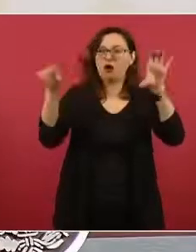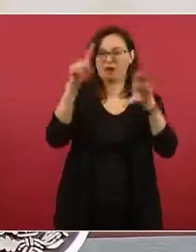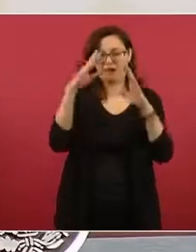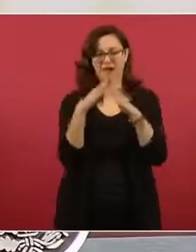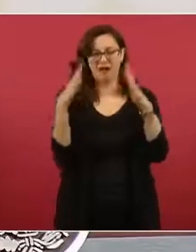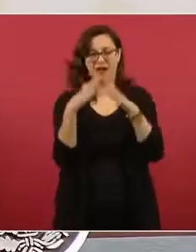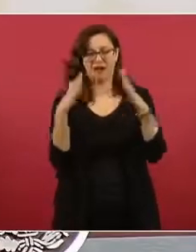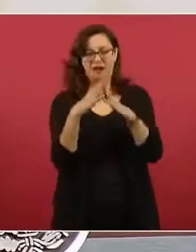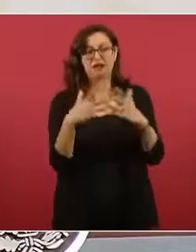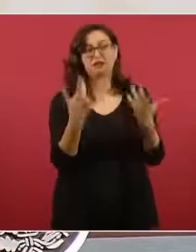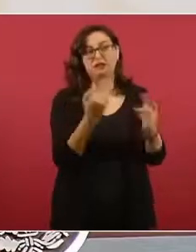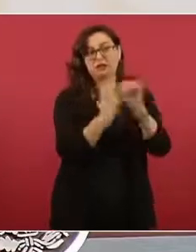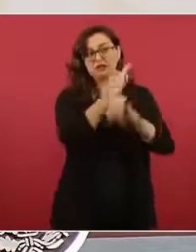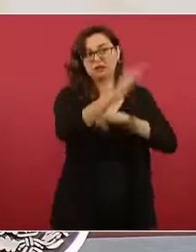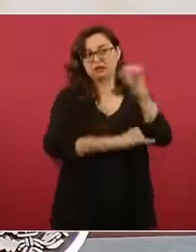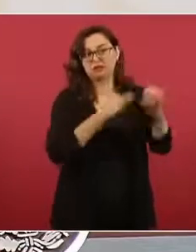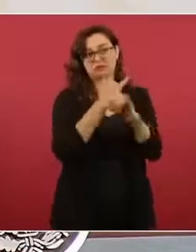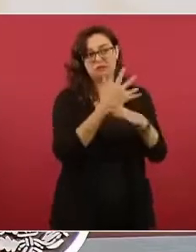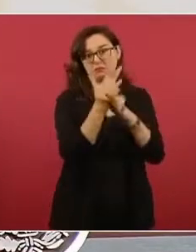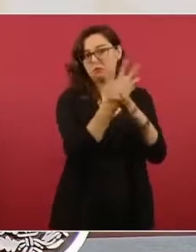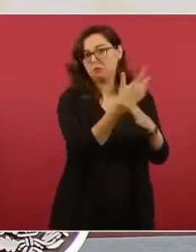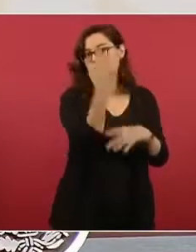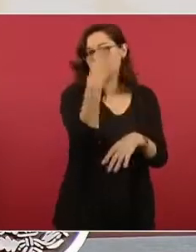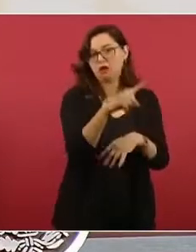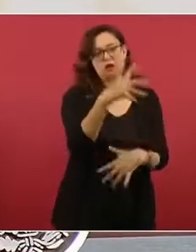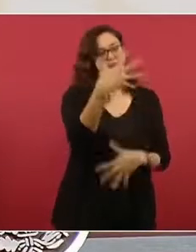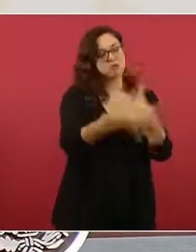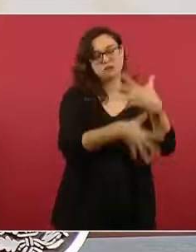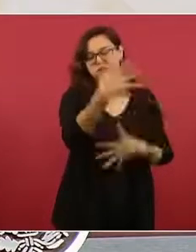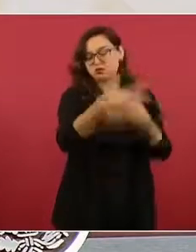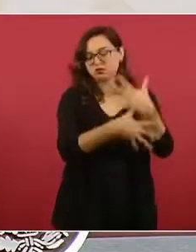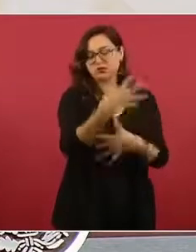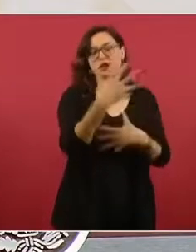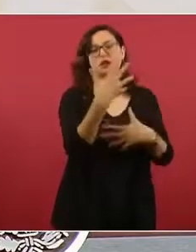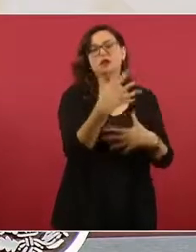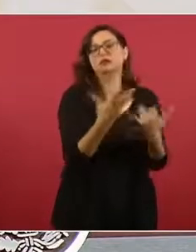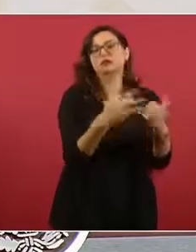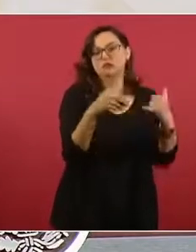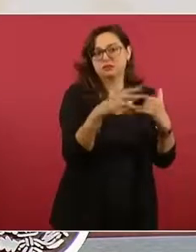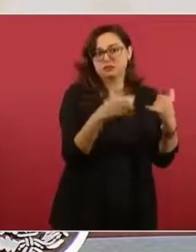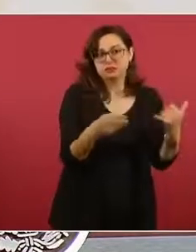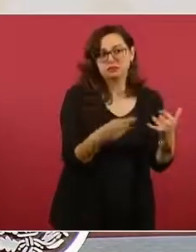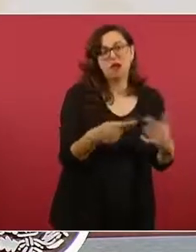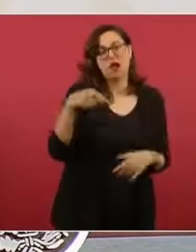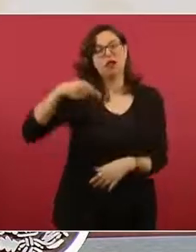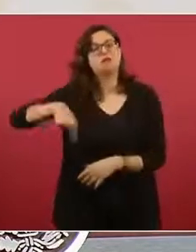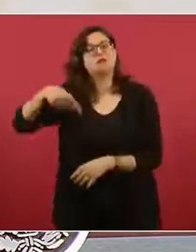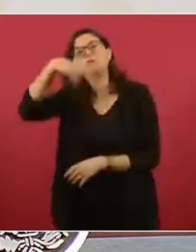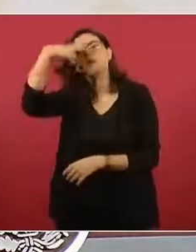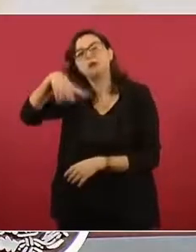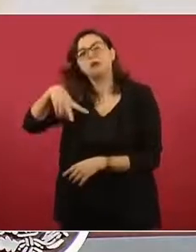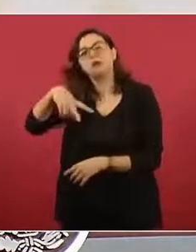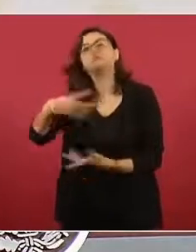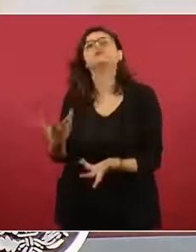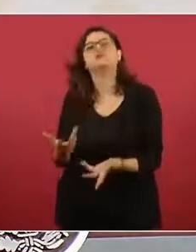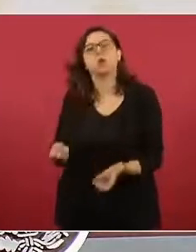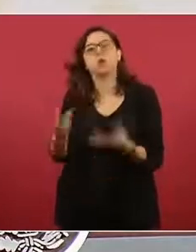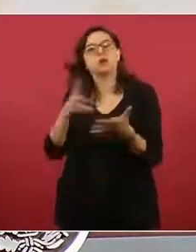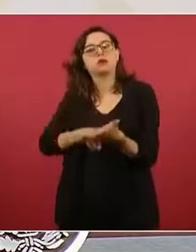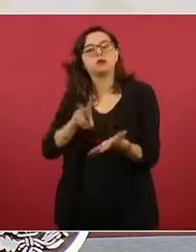con 15 centavos, el litro es el precio internacional, 13.20 es el promedio de las